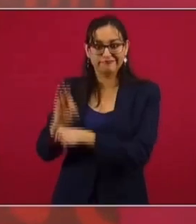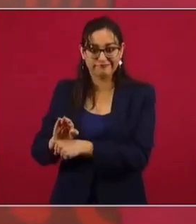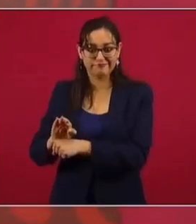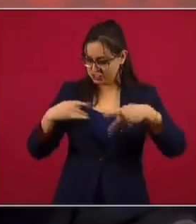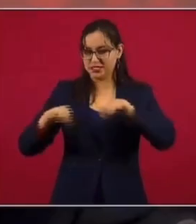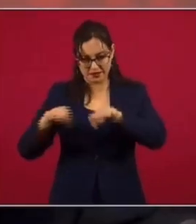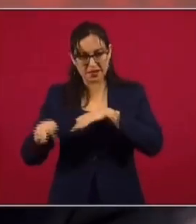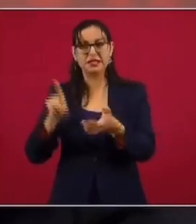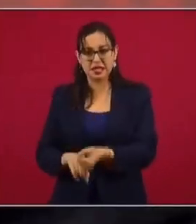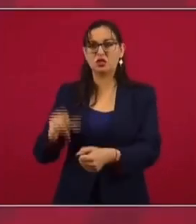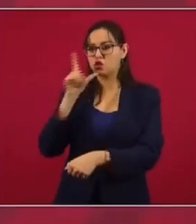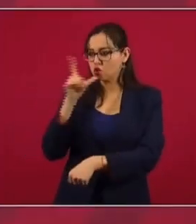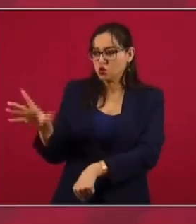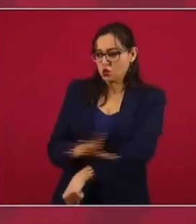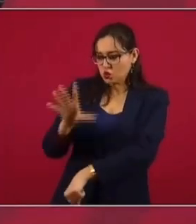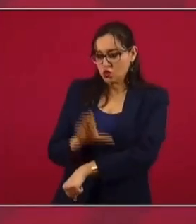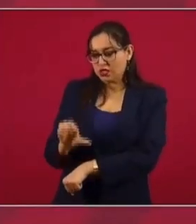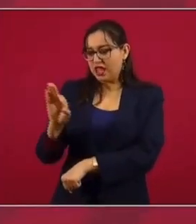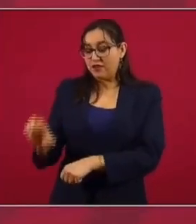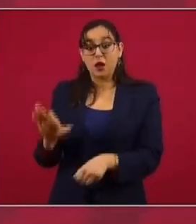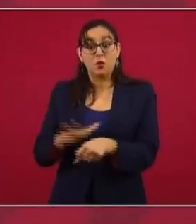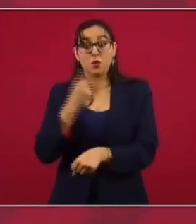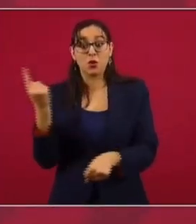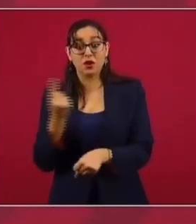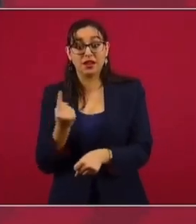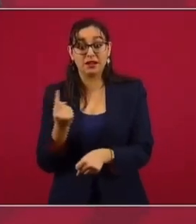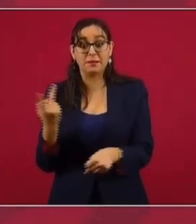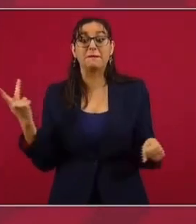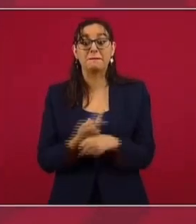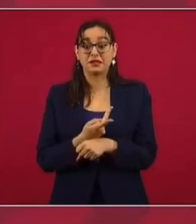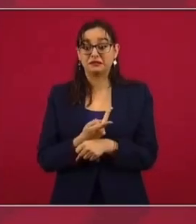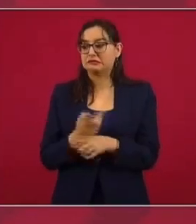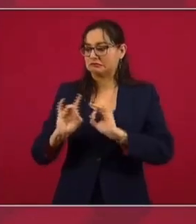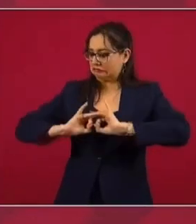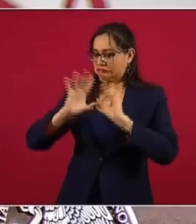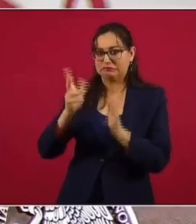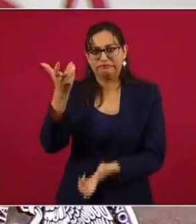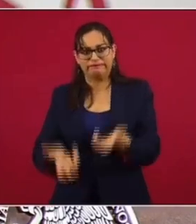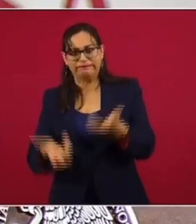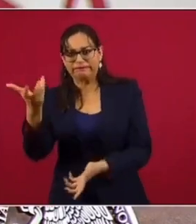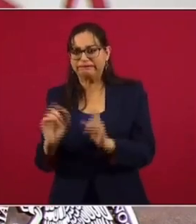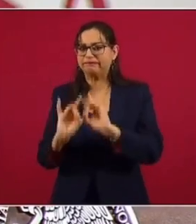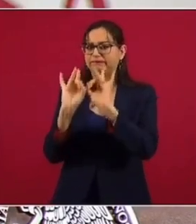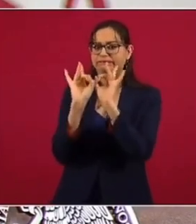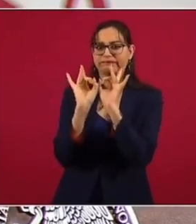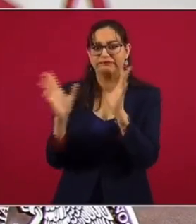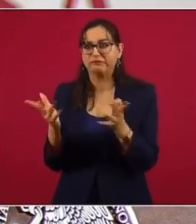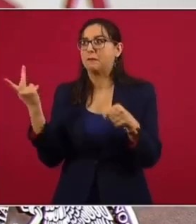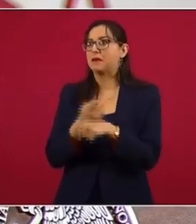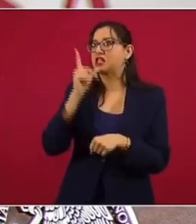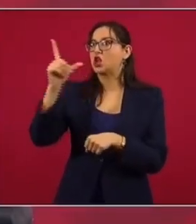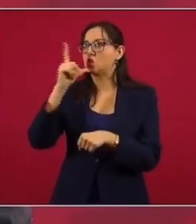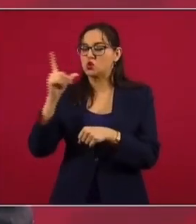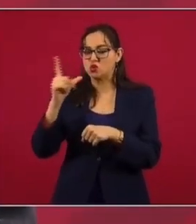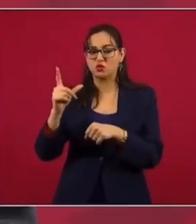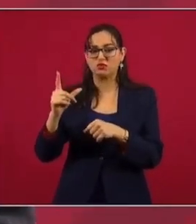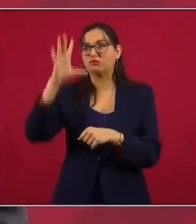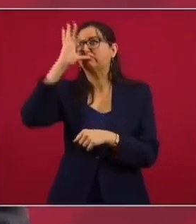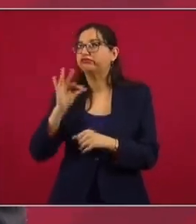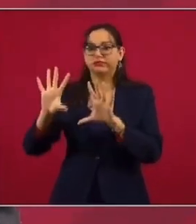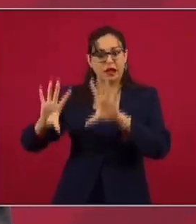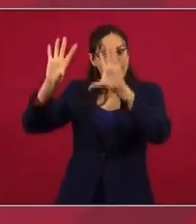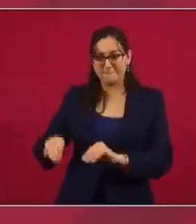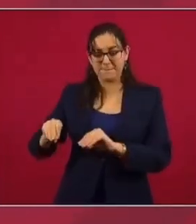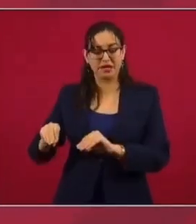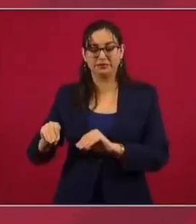del pueblo de México. Porque ante un incidente como este, un desbalance que